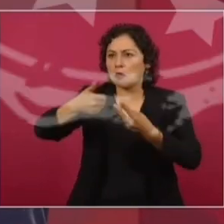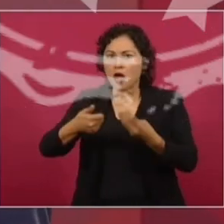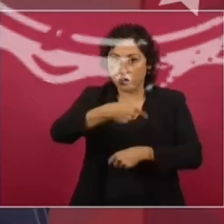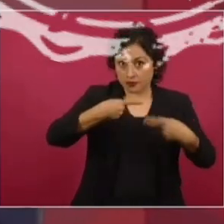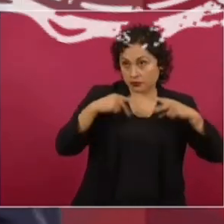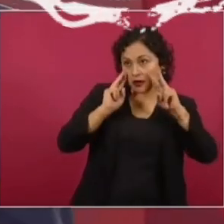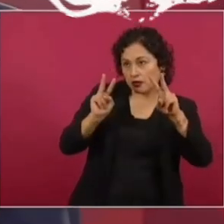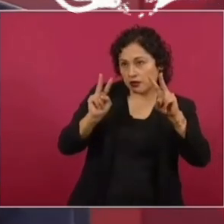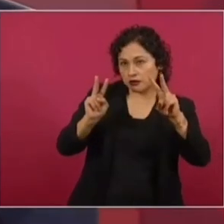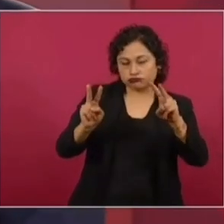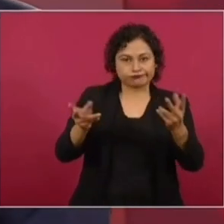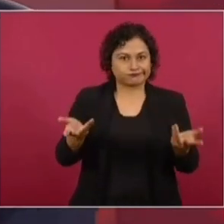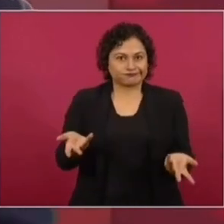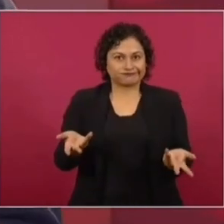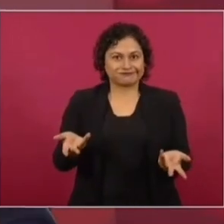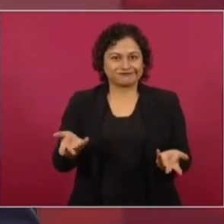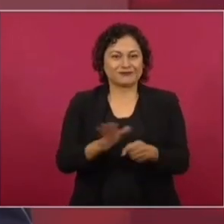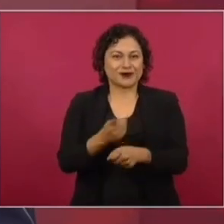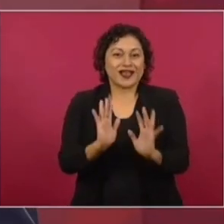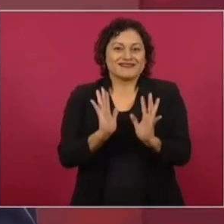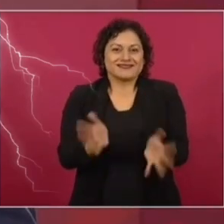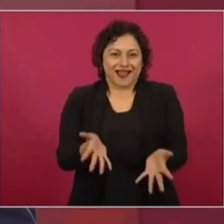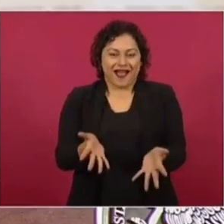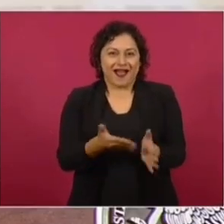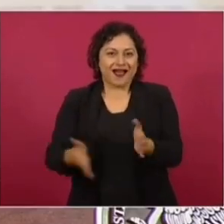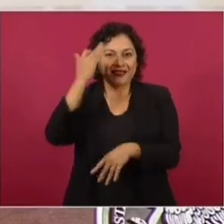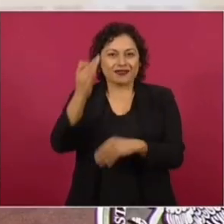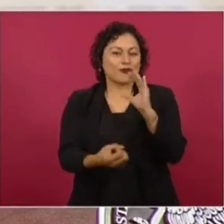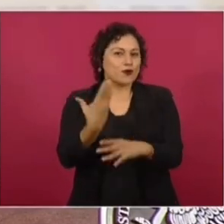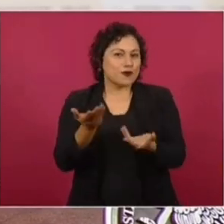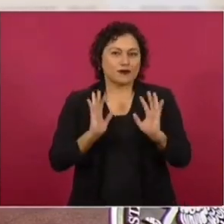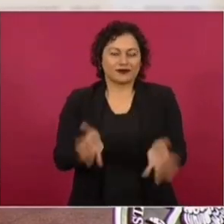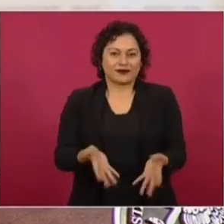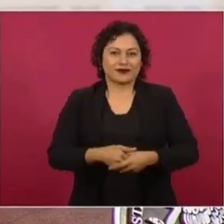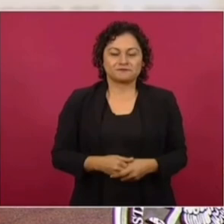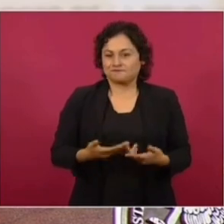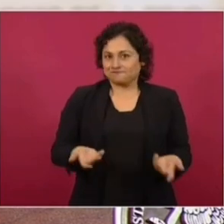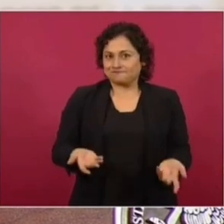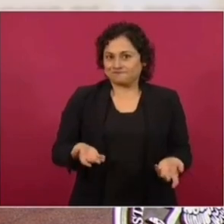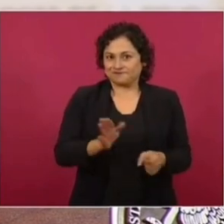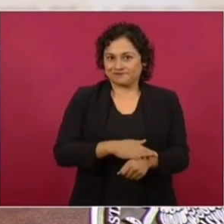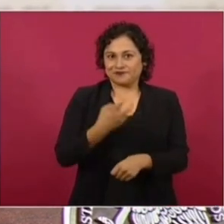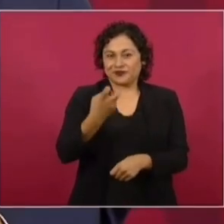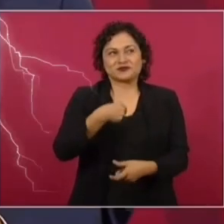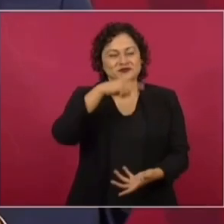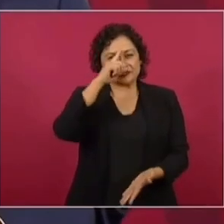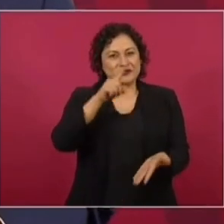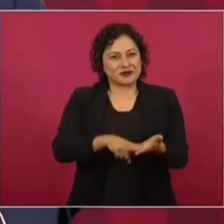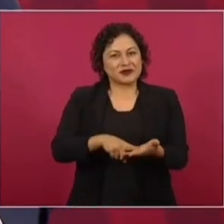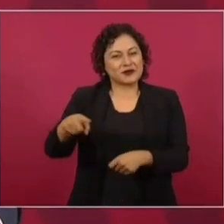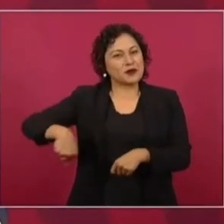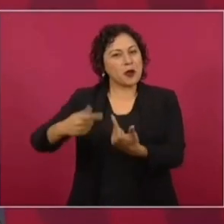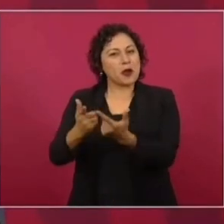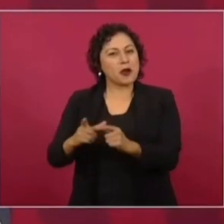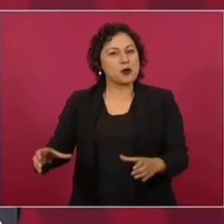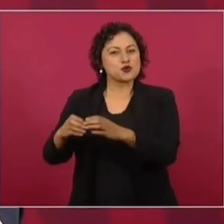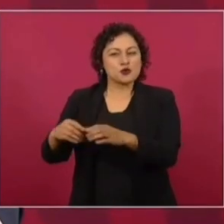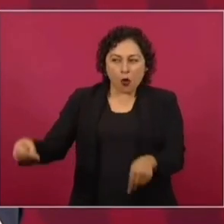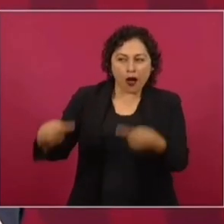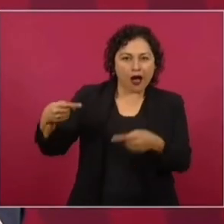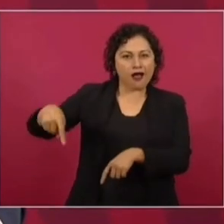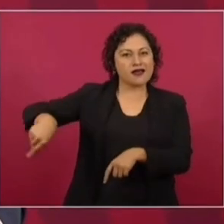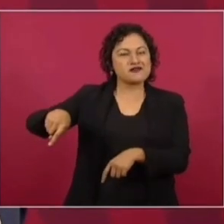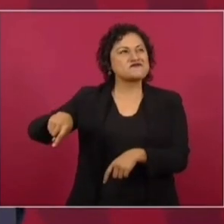Pues estamos en una etapa nueva. Entonces, si ellos siguen pensando